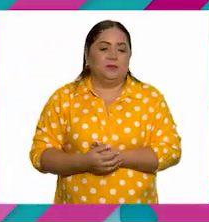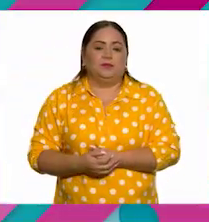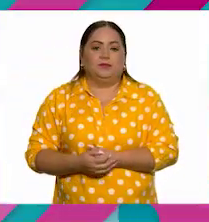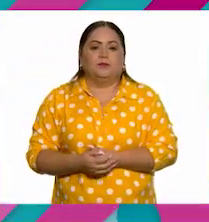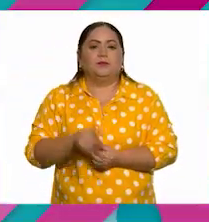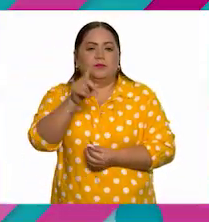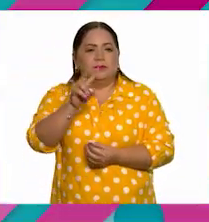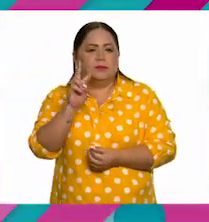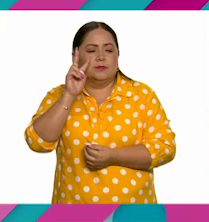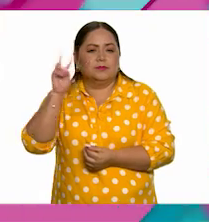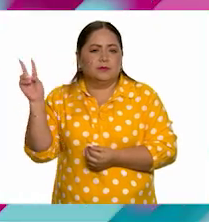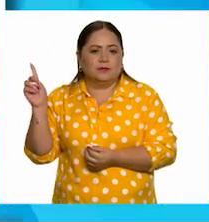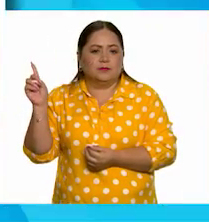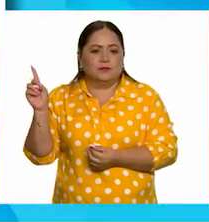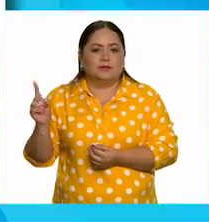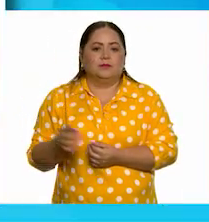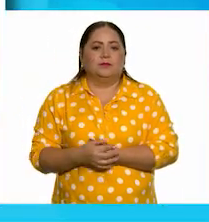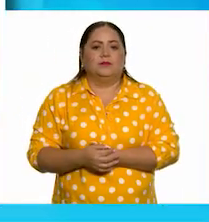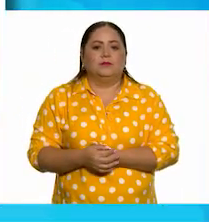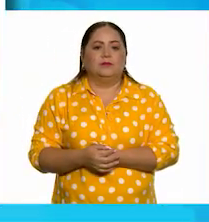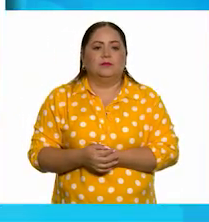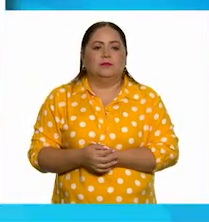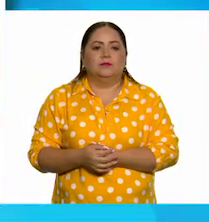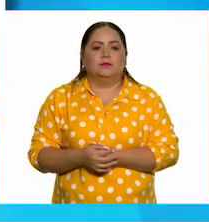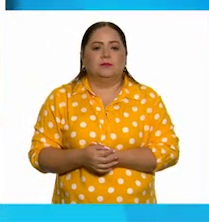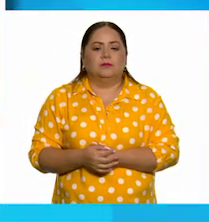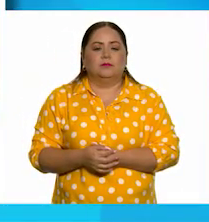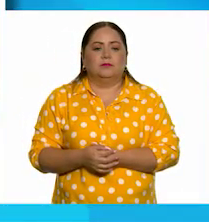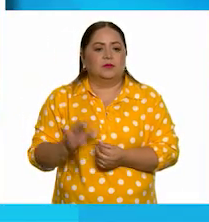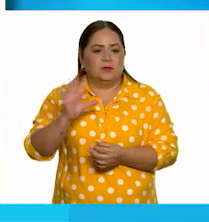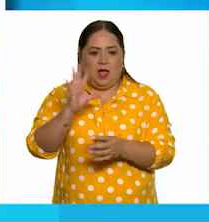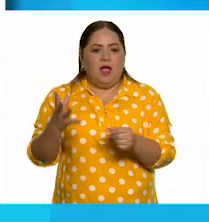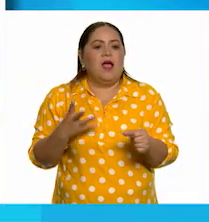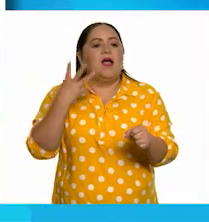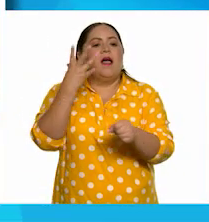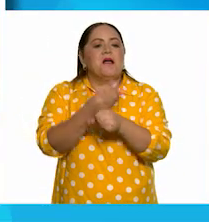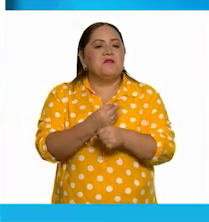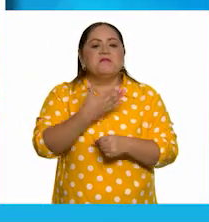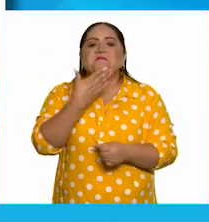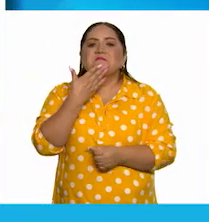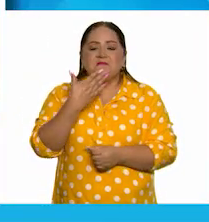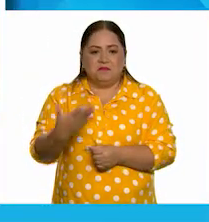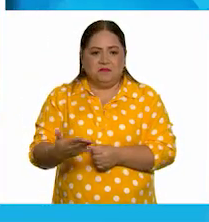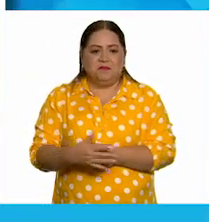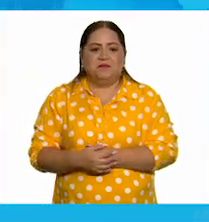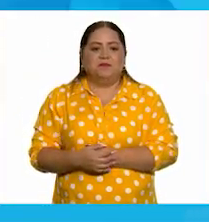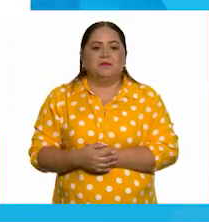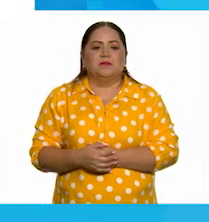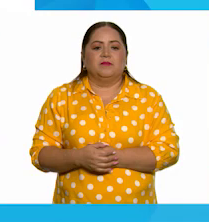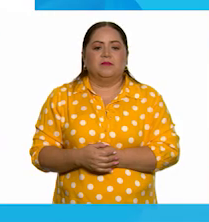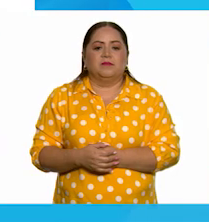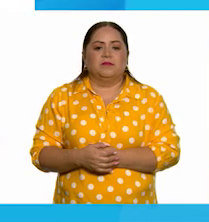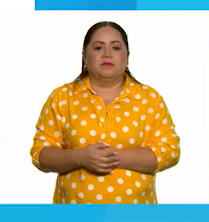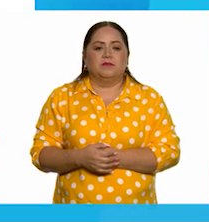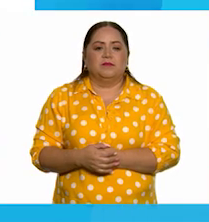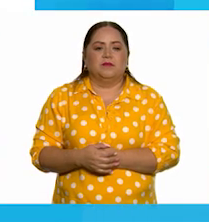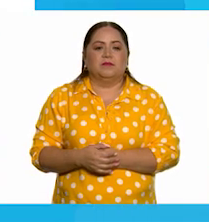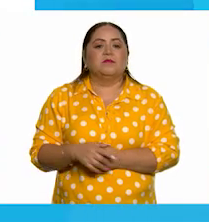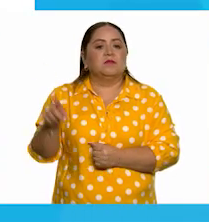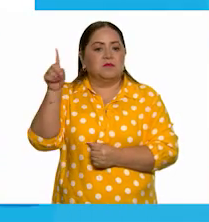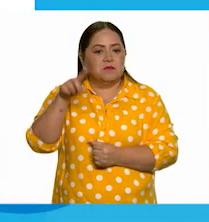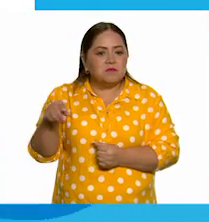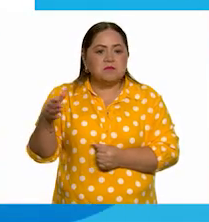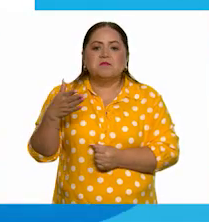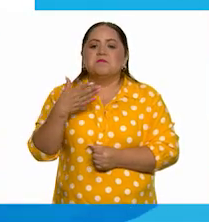Vamos a ver cómo queda. Ya lo tiene todo corregido. Y con fotos y todo. Vamos a la siguiente. Sí,